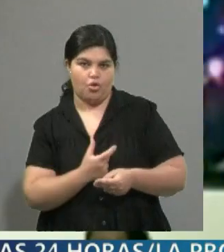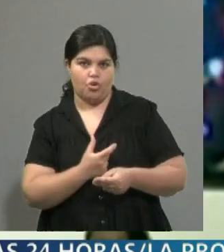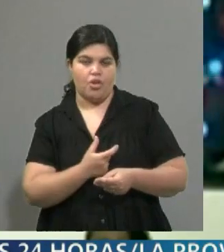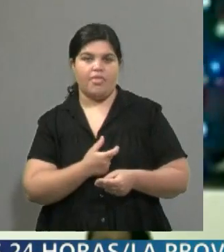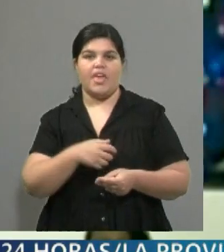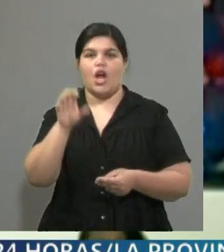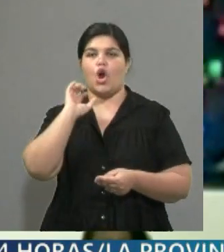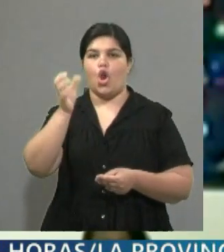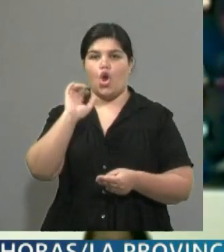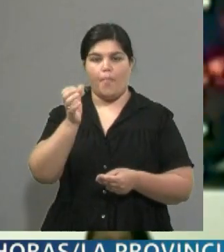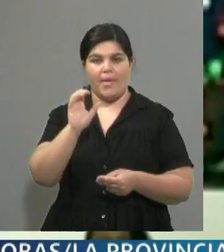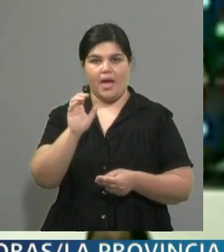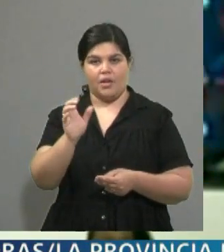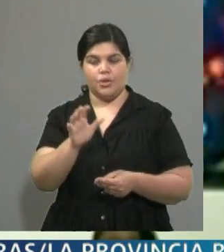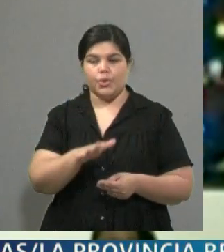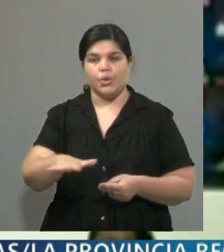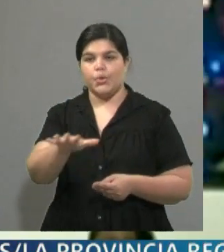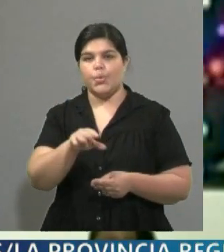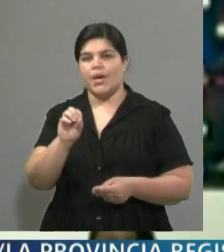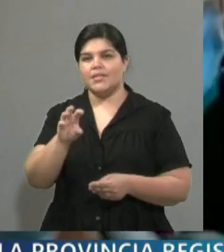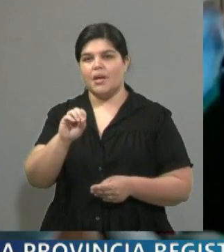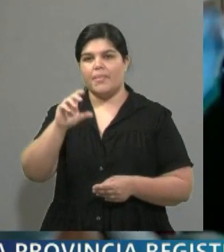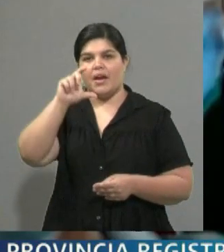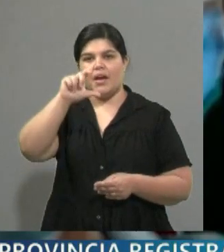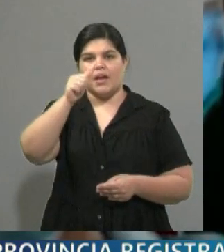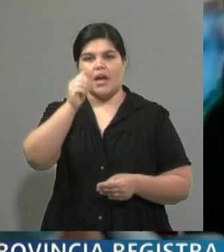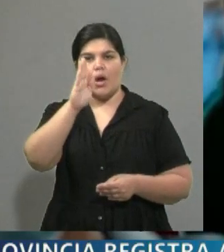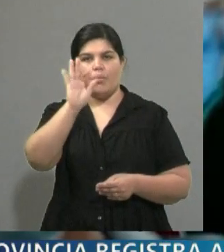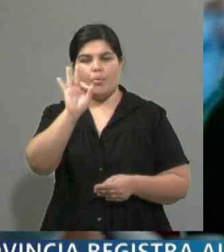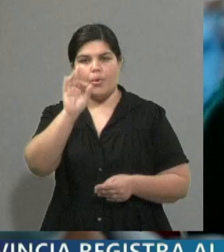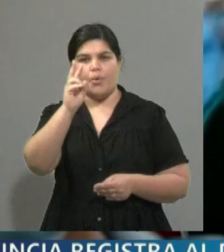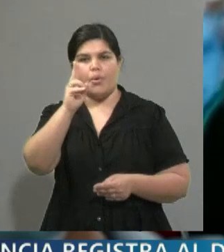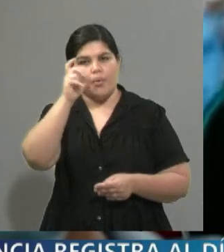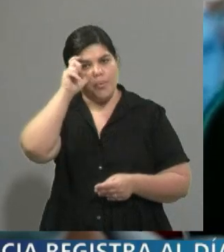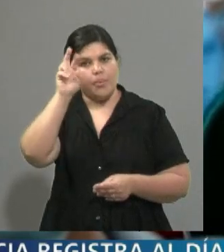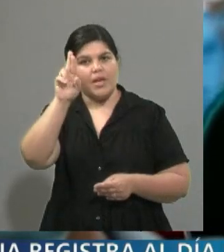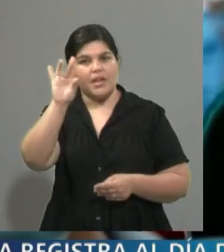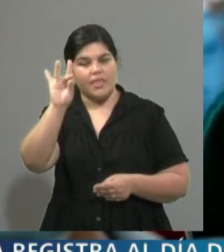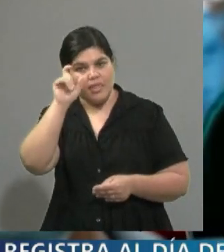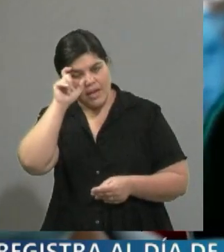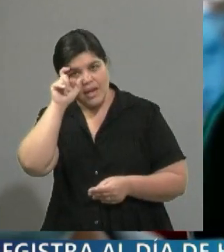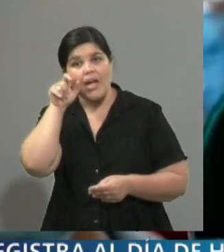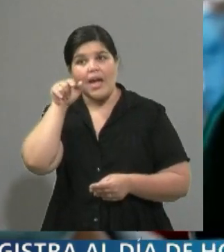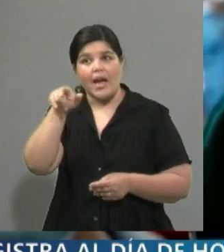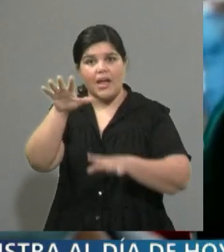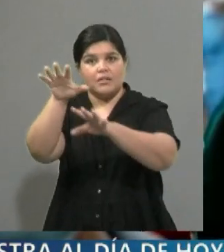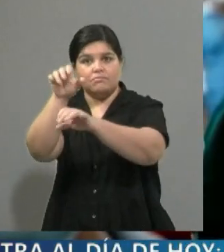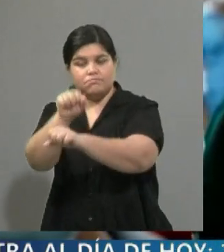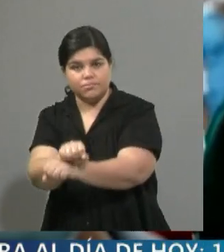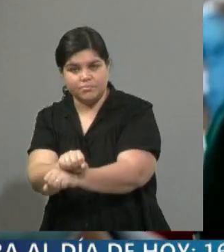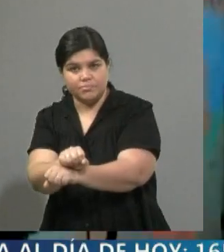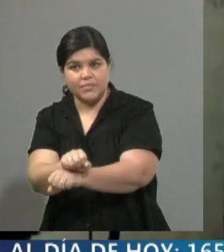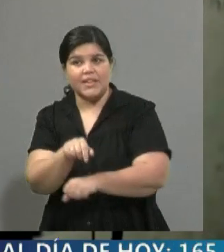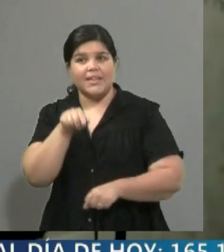detenido en Cabo Verde cuando supuestamente estaba viajando como agente diplomático del gobierno. La cuestión es que Alex